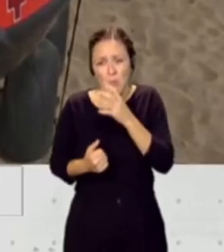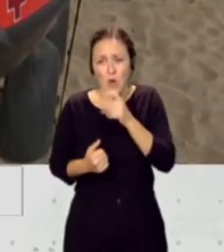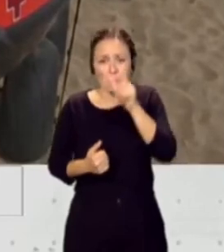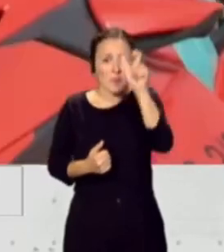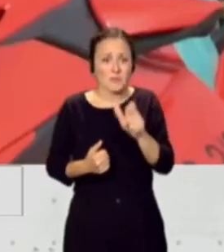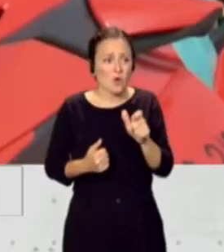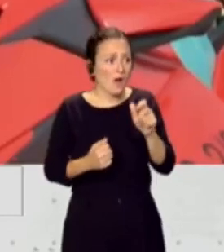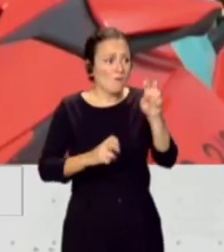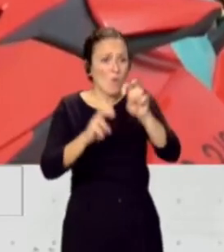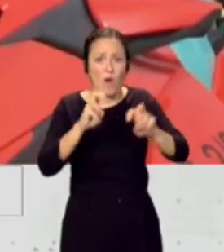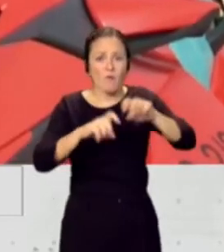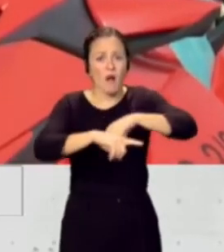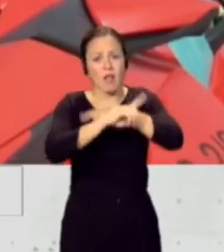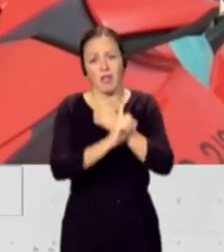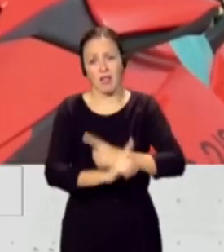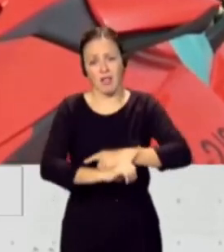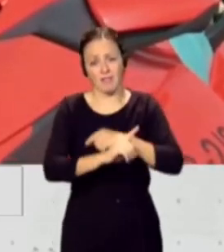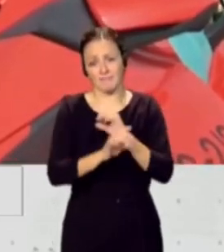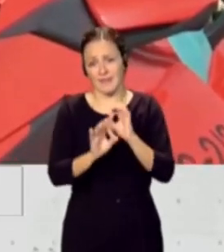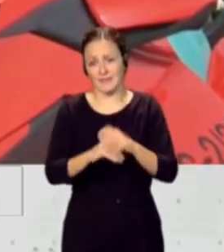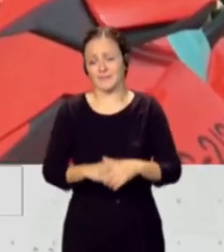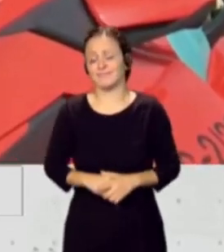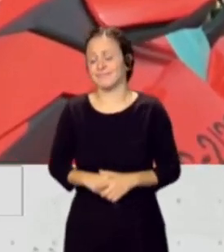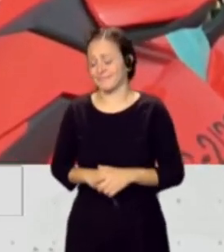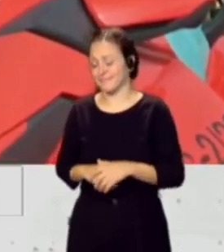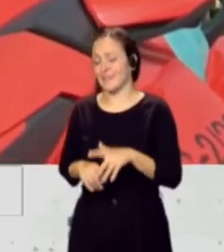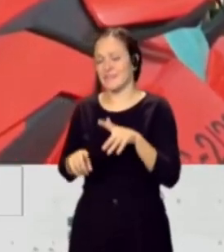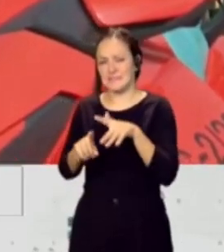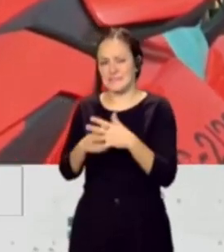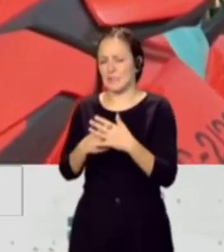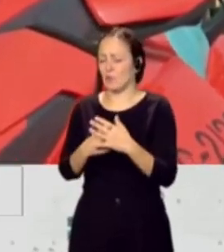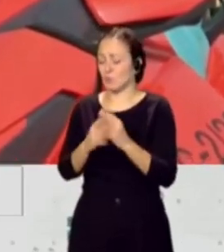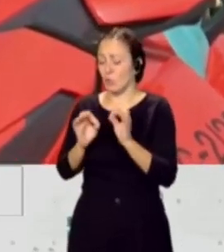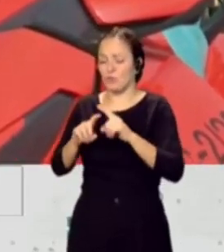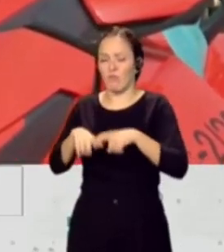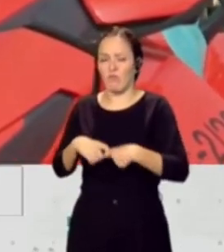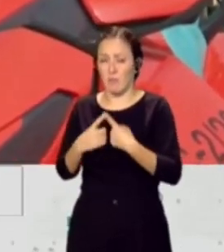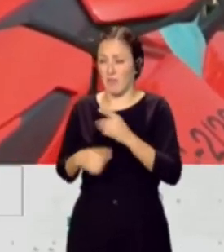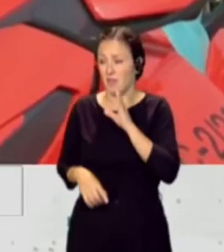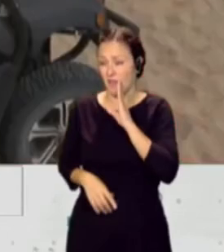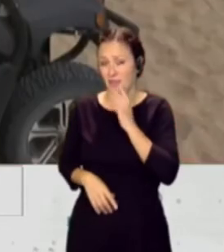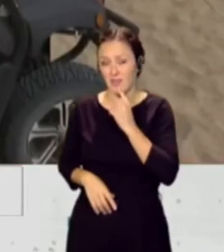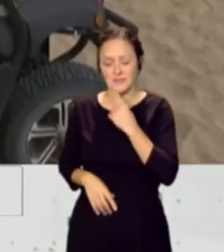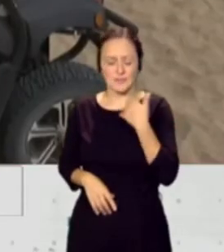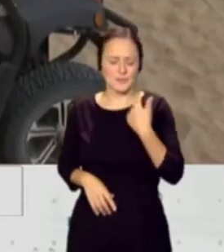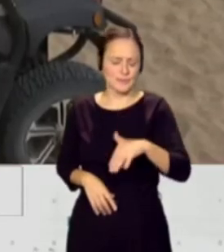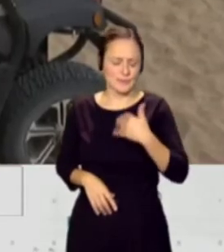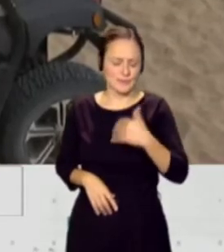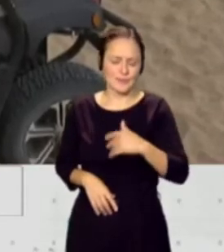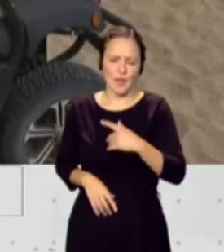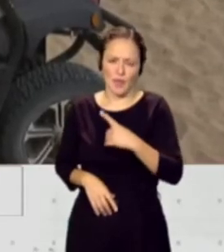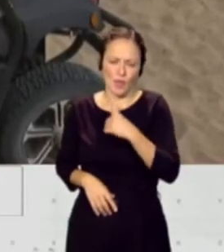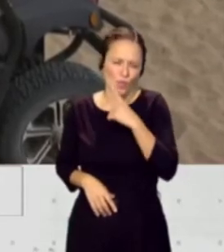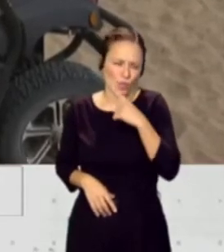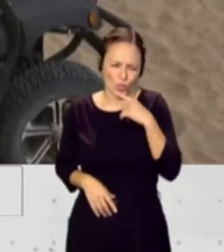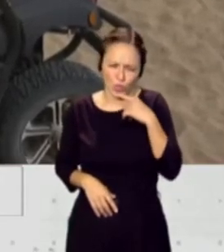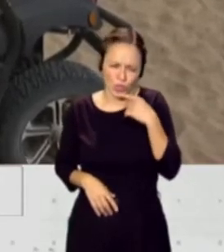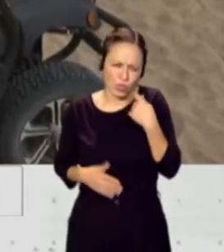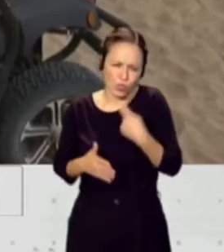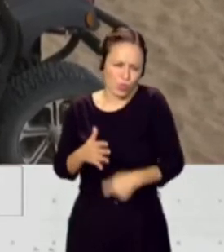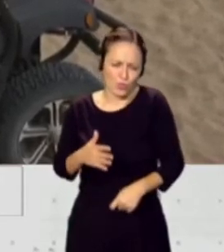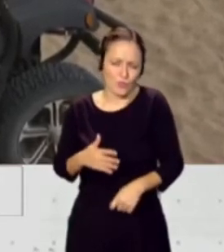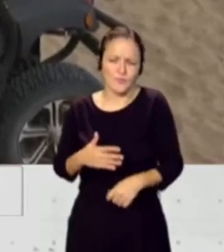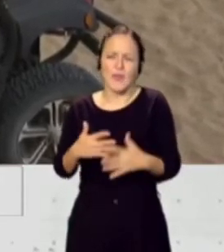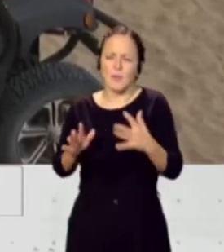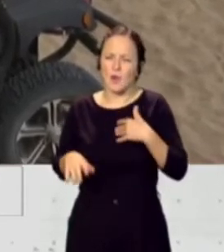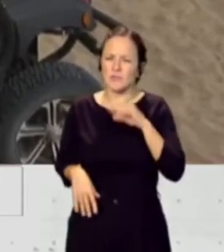querido. Terrible, sin duda, esa situación por la que están pasando esas familias a las que haces referencia, la pregunta sería si se están poniendo las